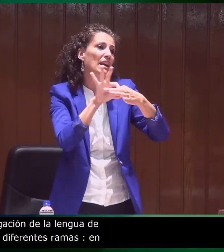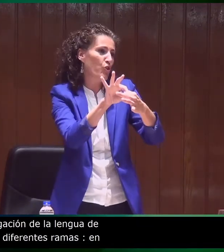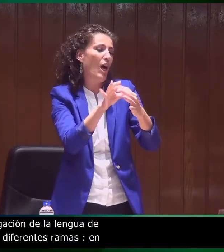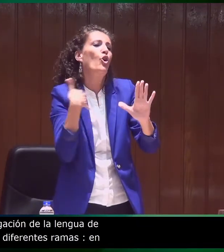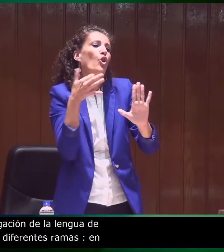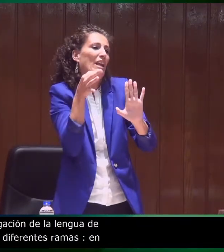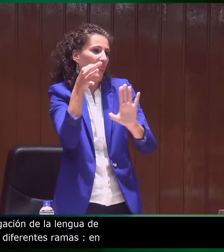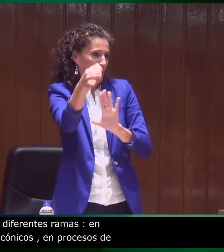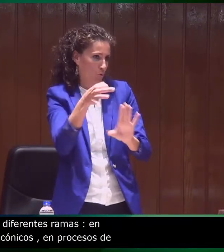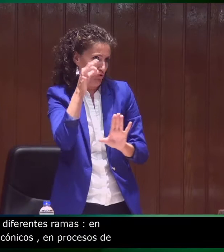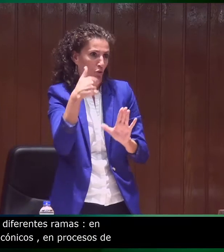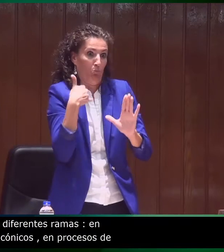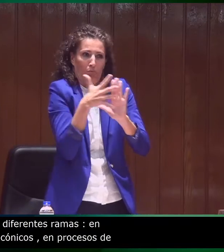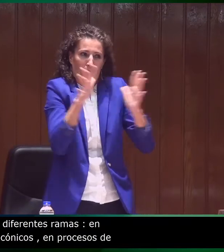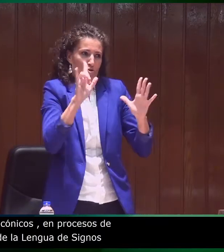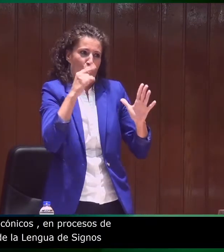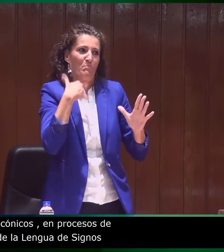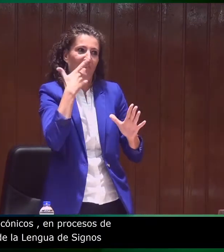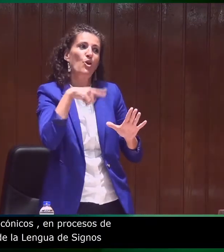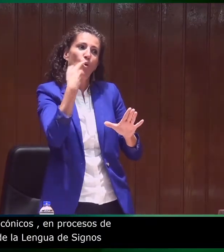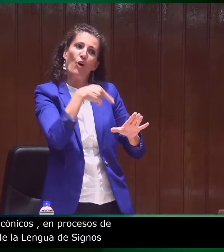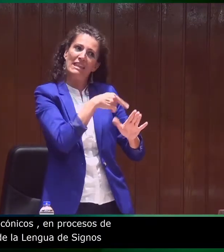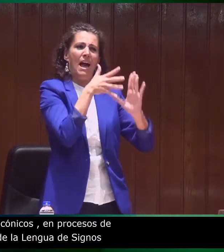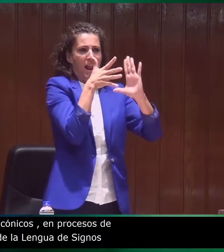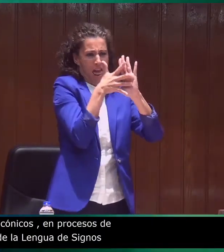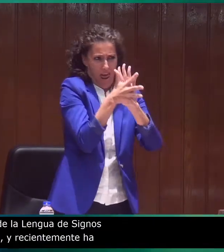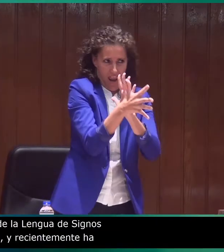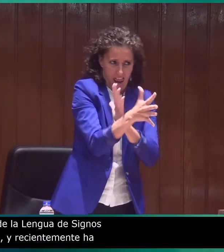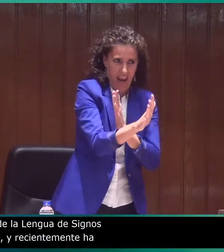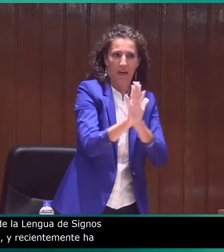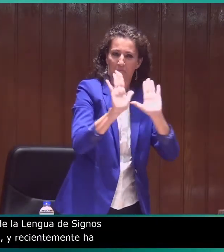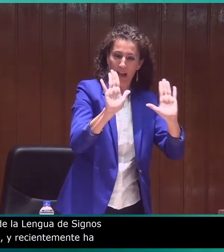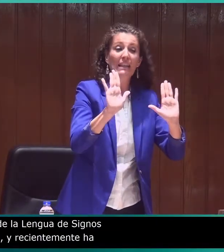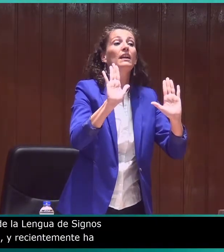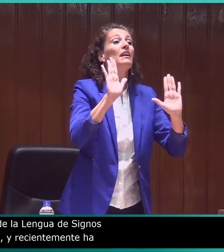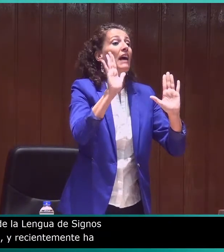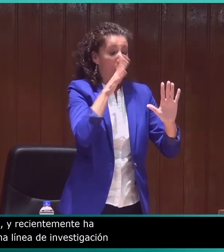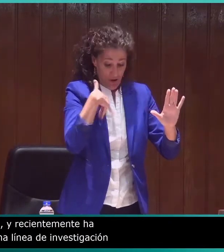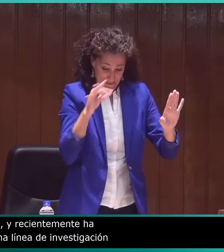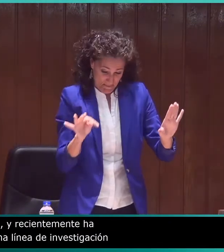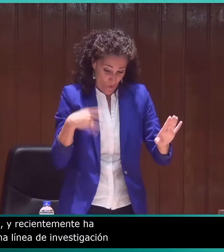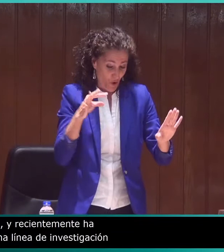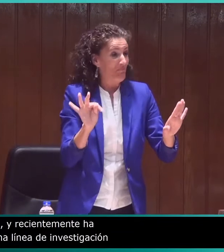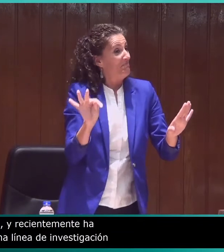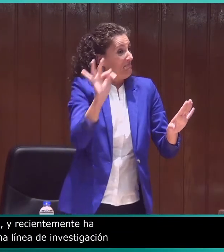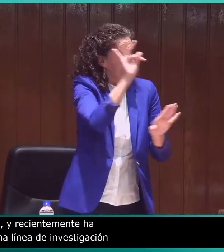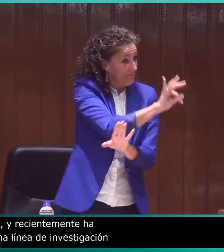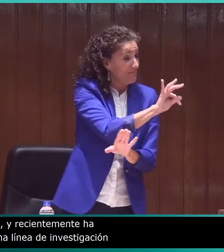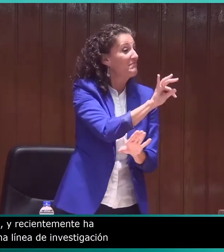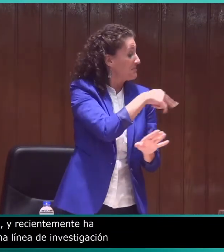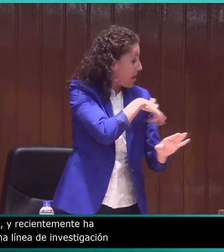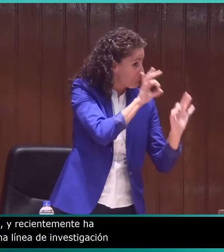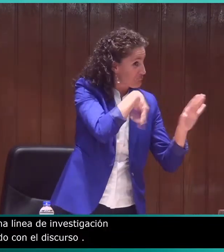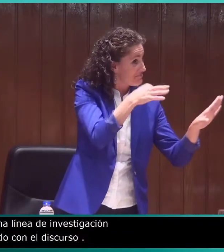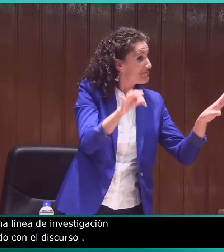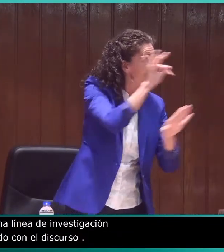investigación relacionada con el discurso. No voy a extenderme más en su presentación porque me gustaría que fuera ella